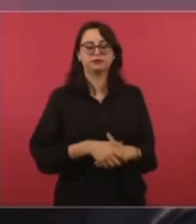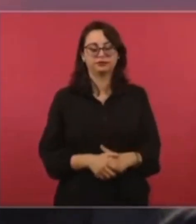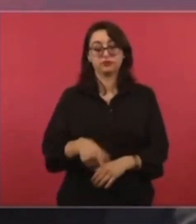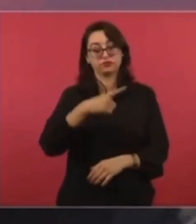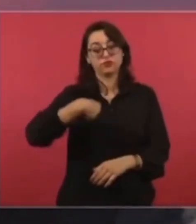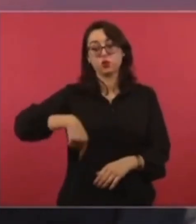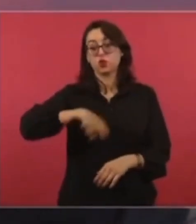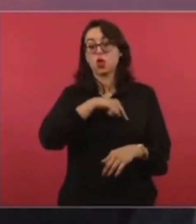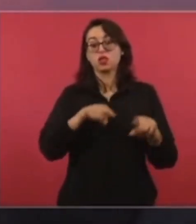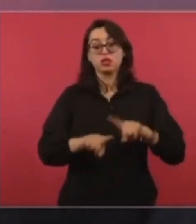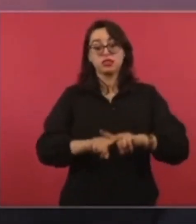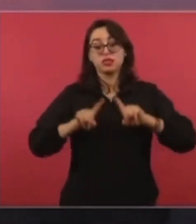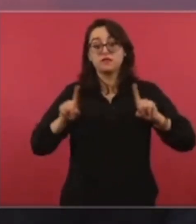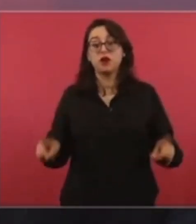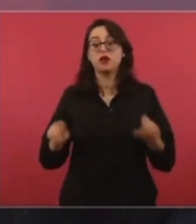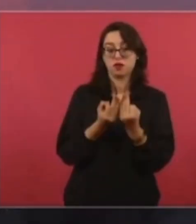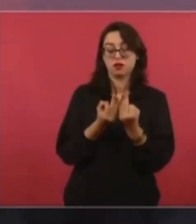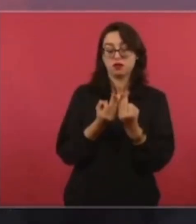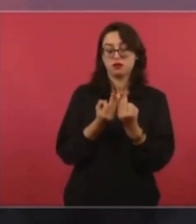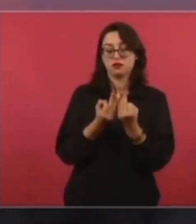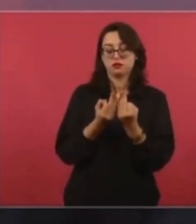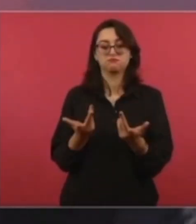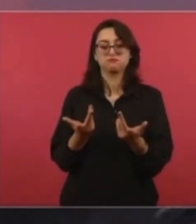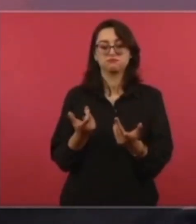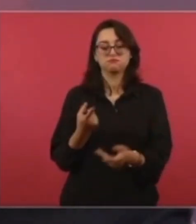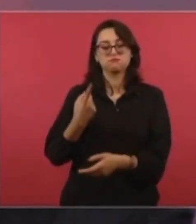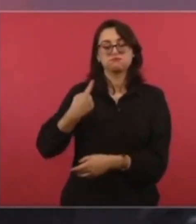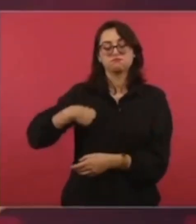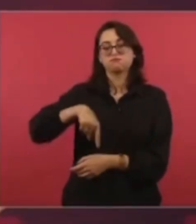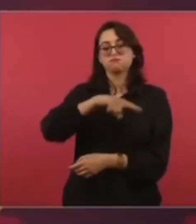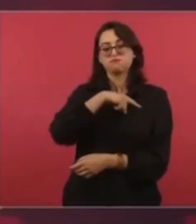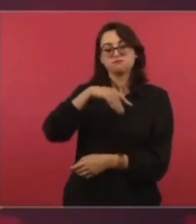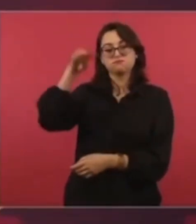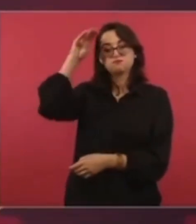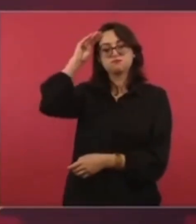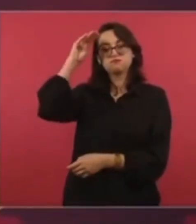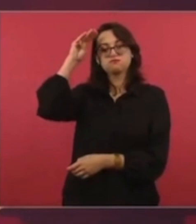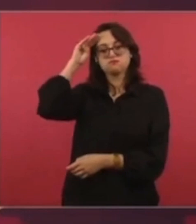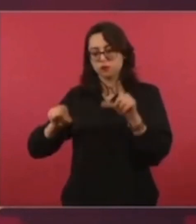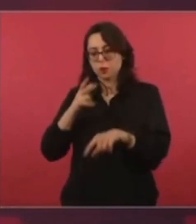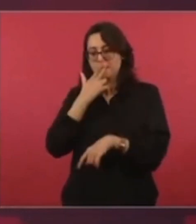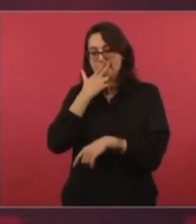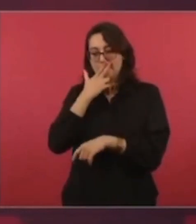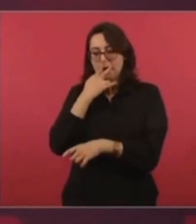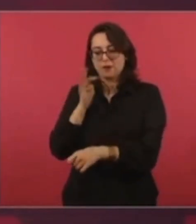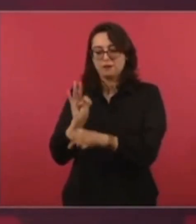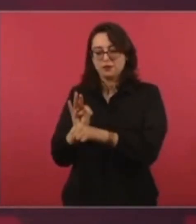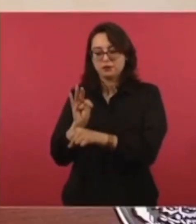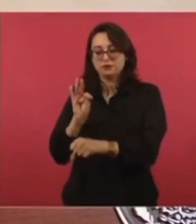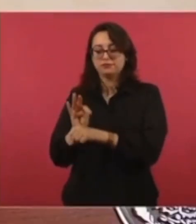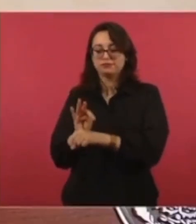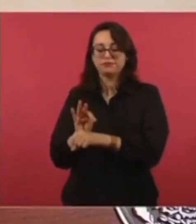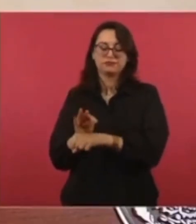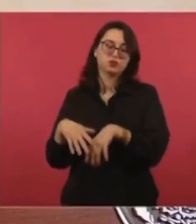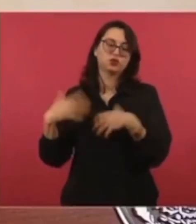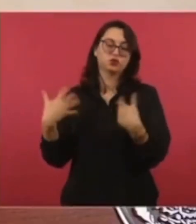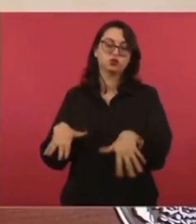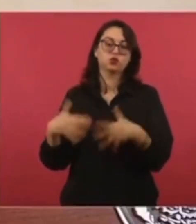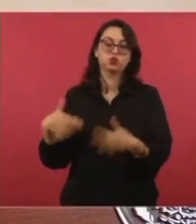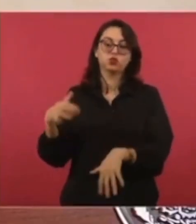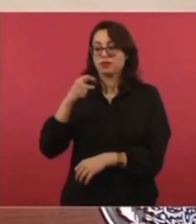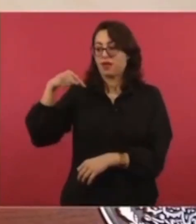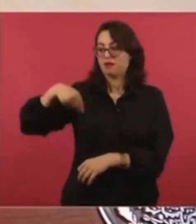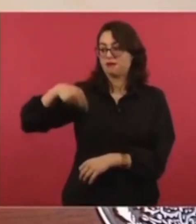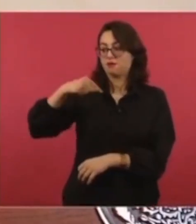Nosotros nos hemos protegido por nuestras costumbres, por nuestro pasado, por el México